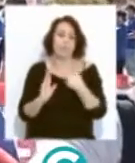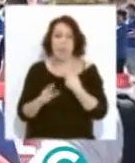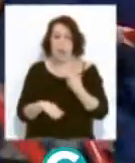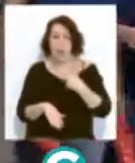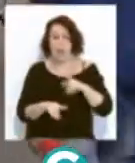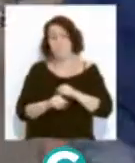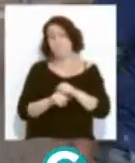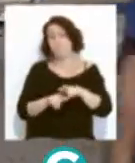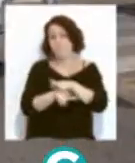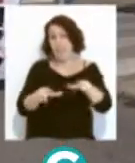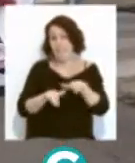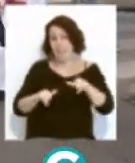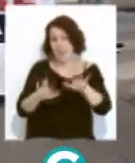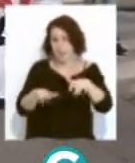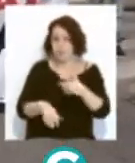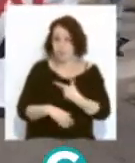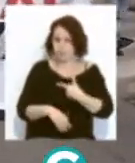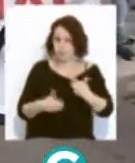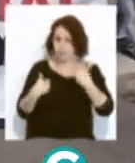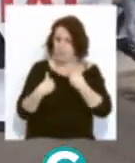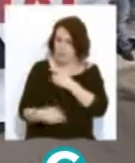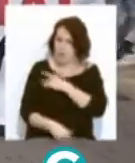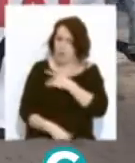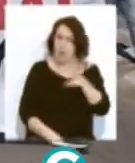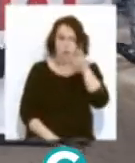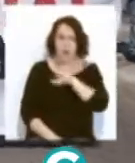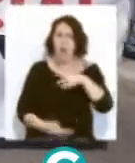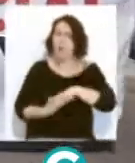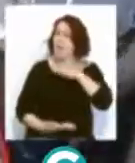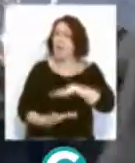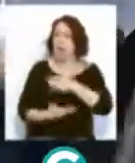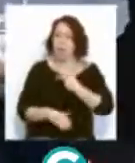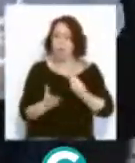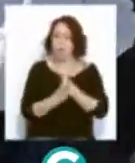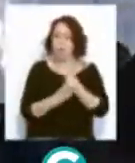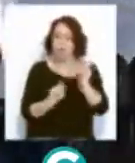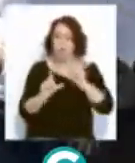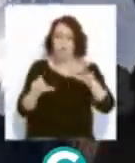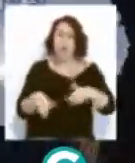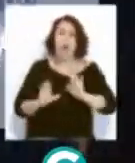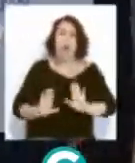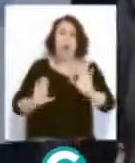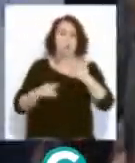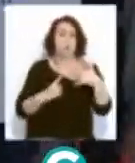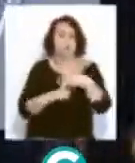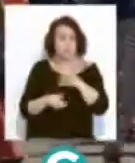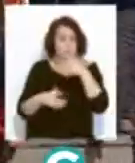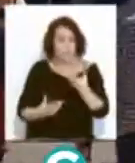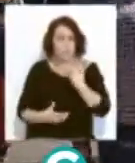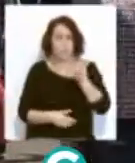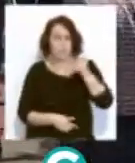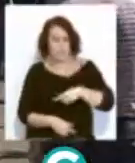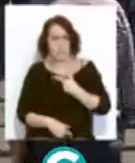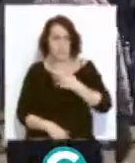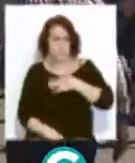bahía de Cádiz. Los responsables sindicales han insistido en las capacidades de producción de la planta, a pesar de las circunstancias y en el valor añadido de